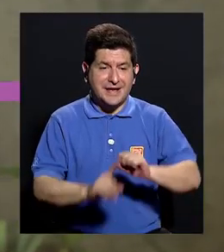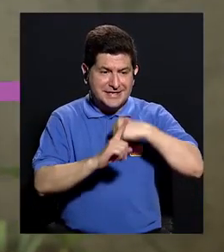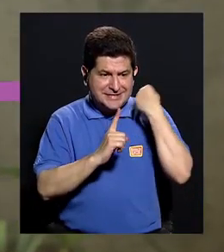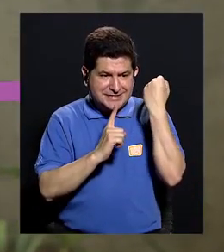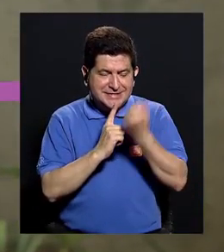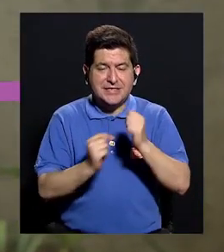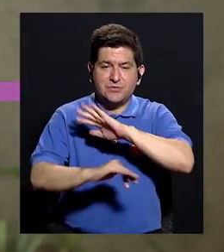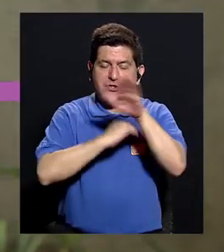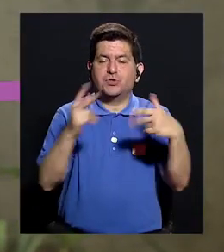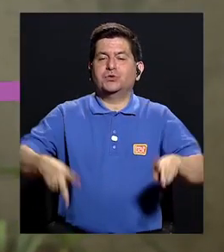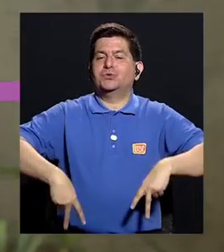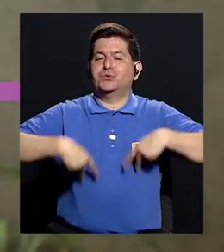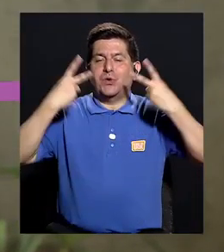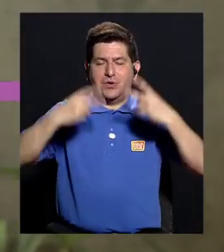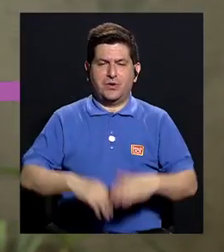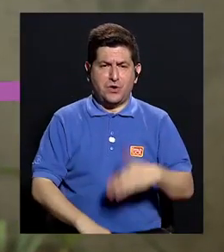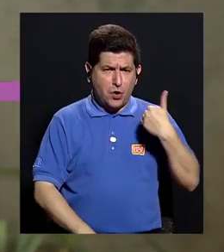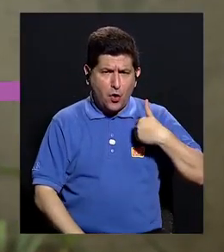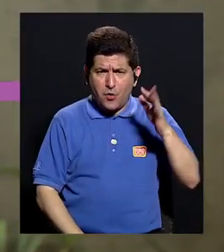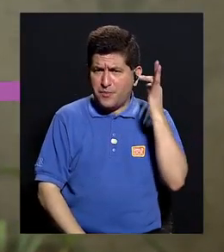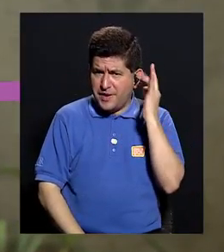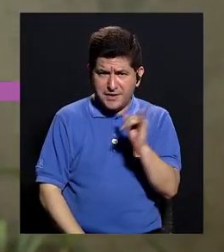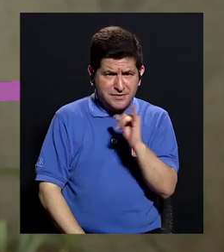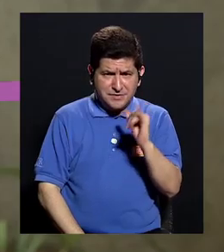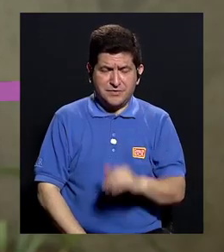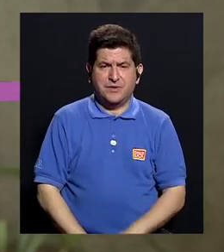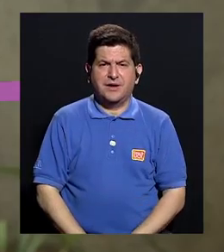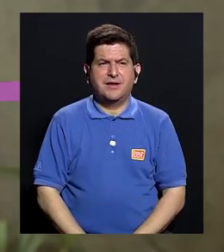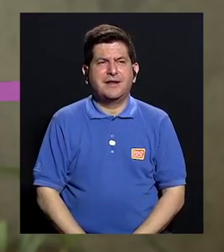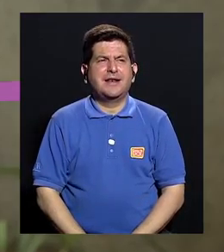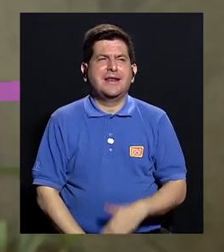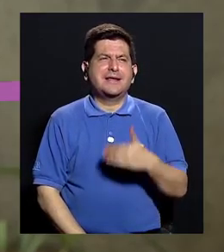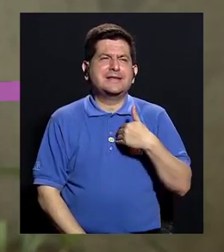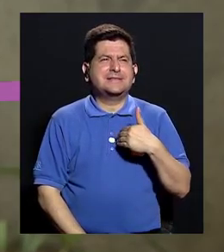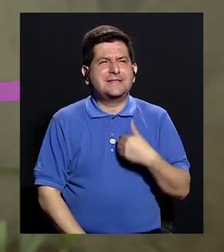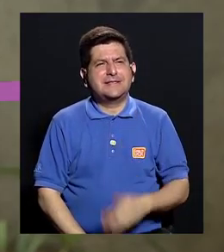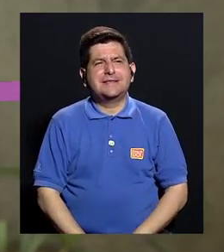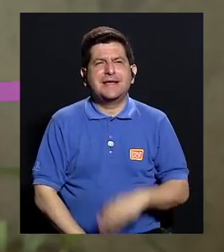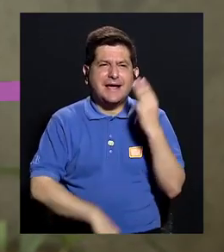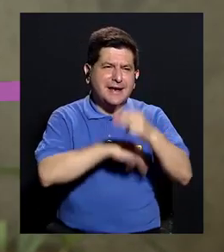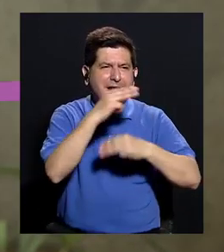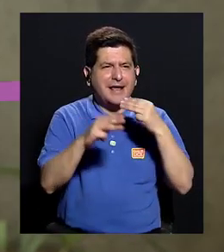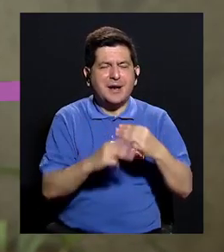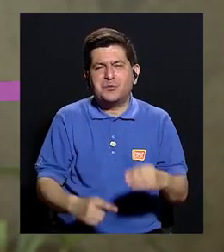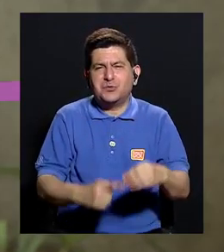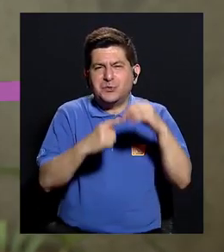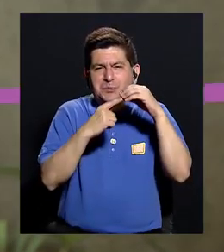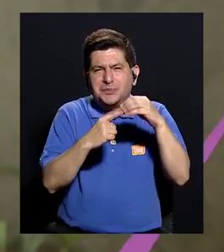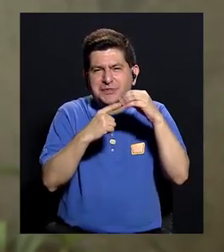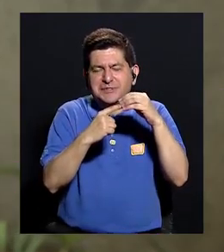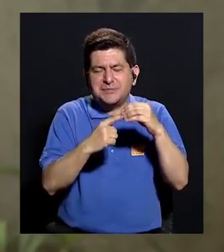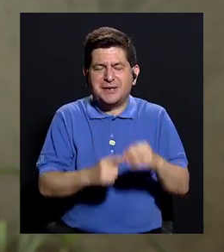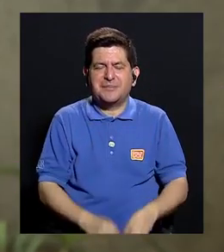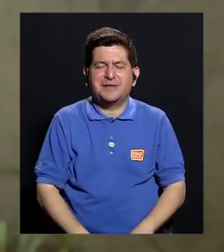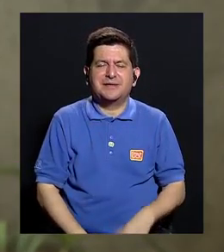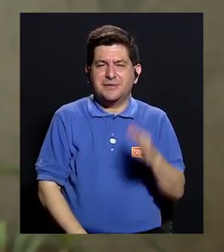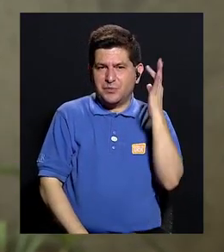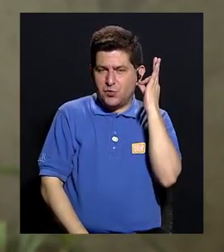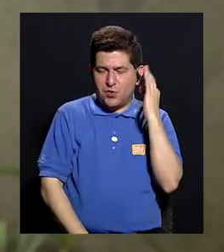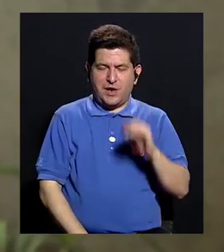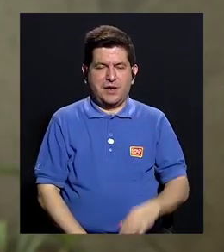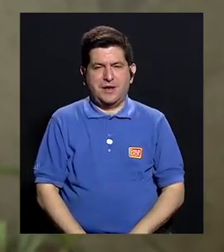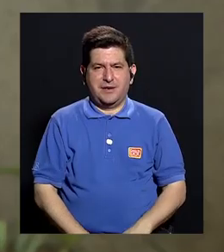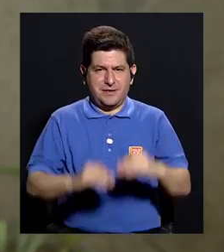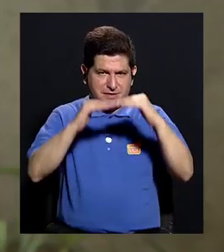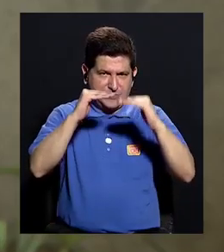va a ser, como te digo, para toda la vida. ¿En hombres o mujeres? Va a ser, a ver, hay una prevalencia a nivel mundial que se dice que hay más mujeres